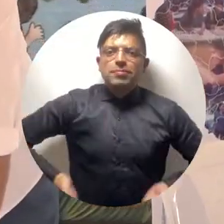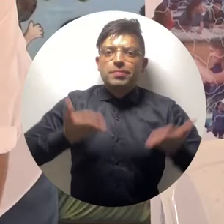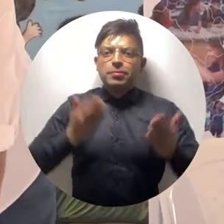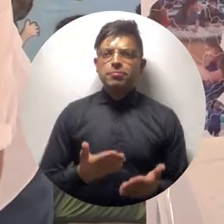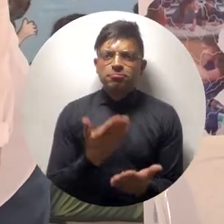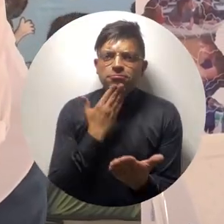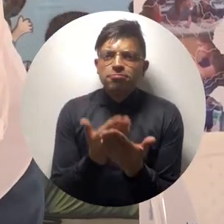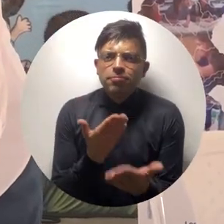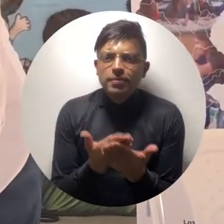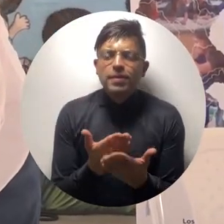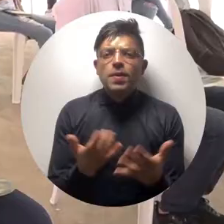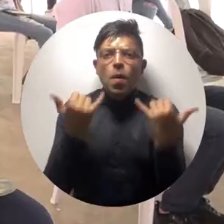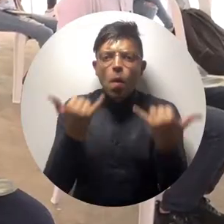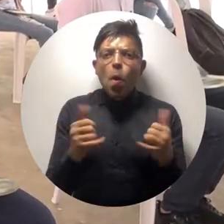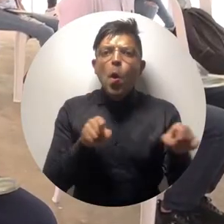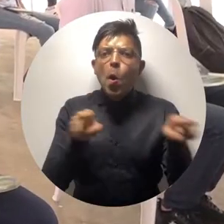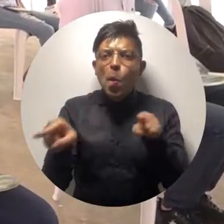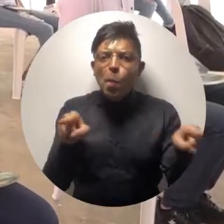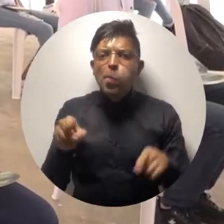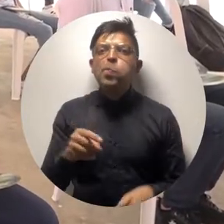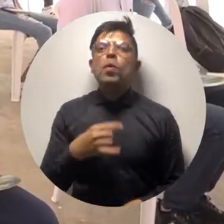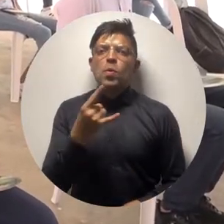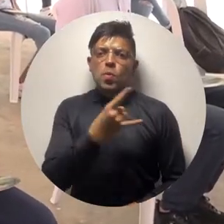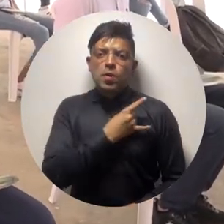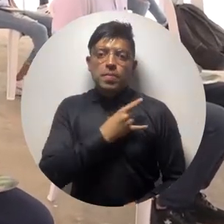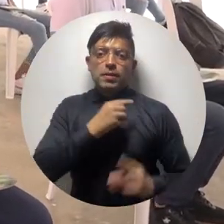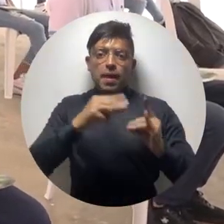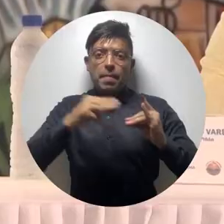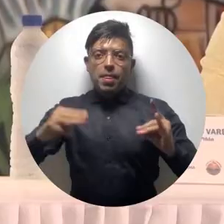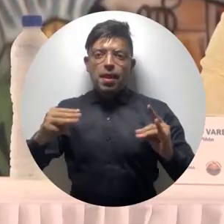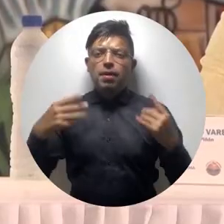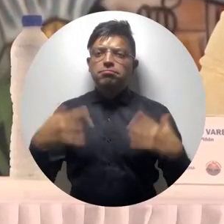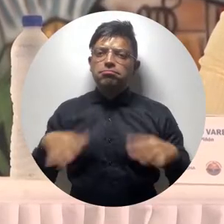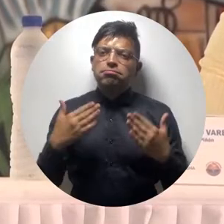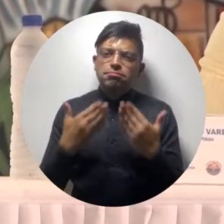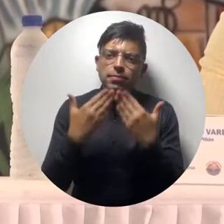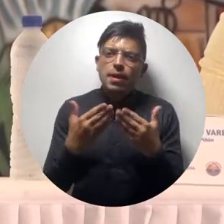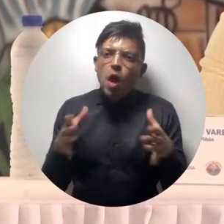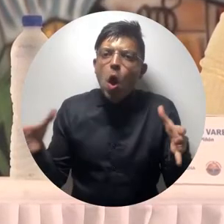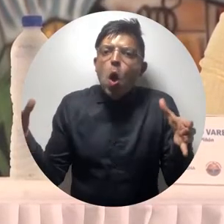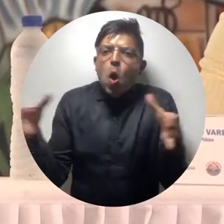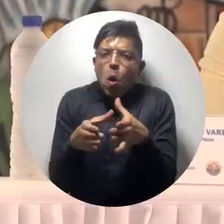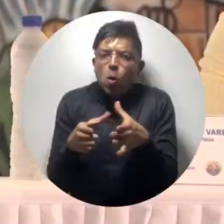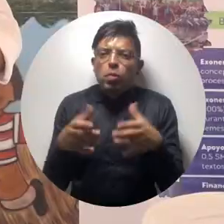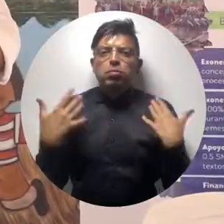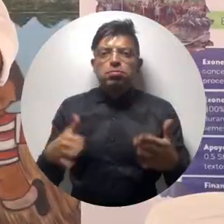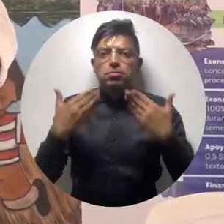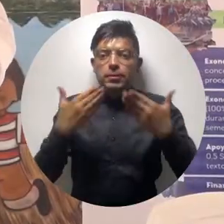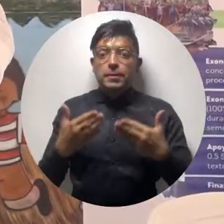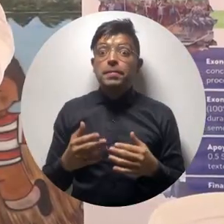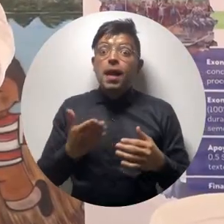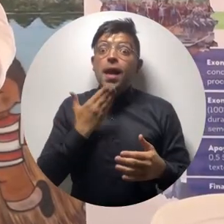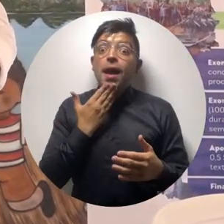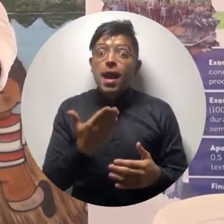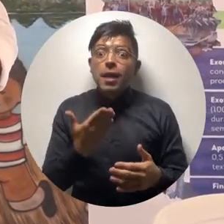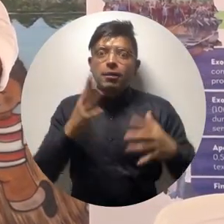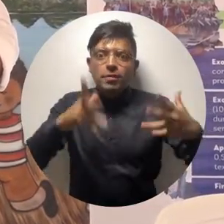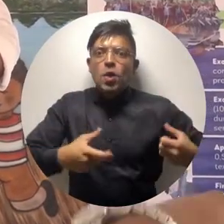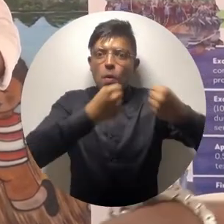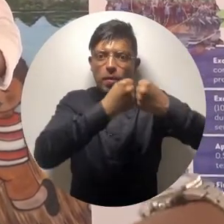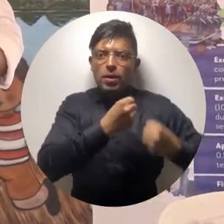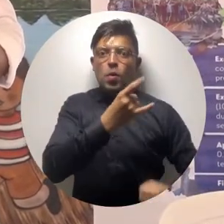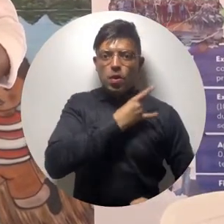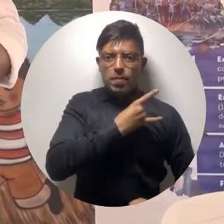Agradecido hoy de tener presencia de la Universidad del Magdalena, todo su equipo. Gracias a los convenios